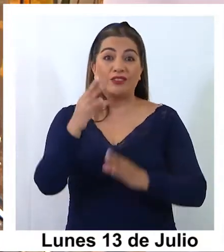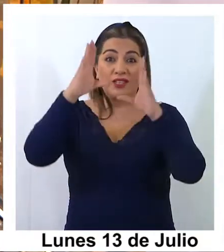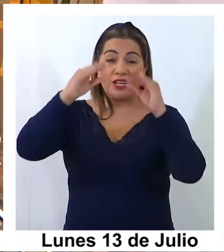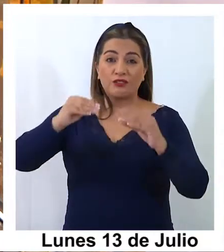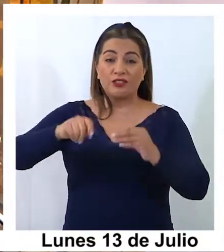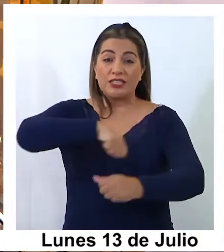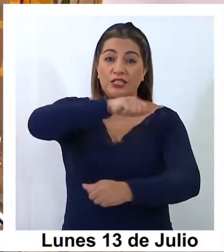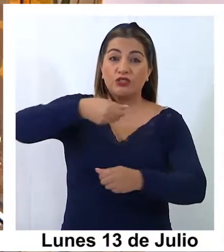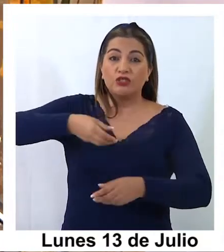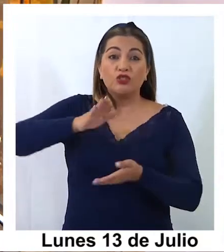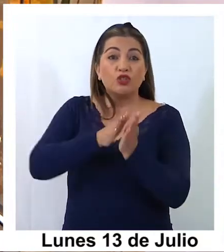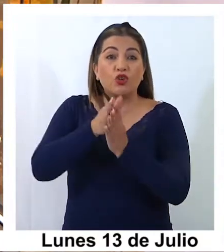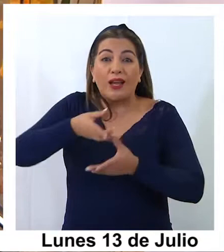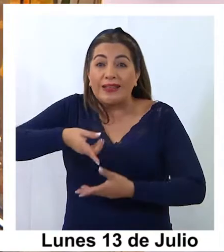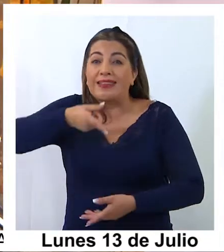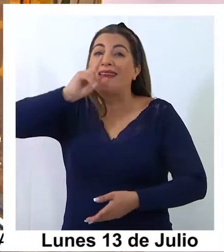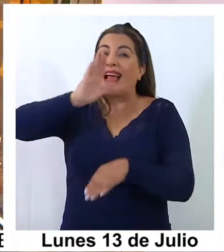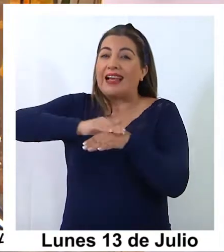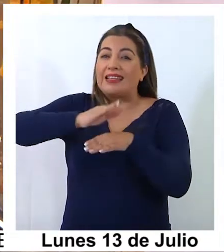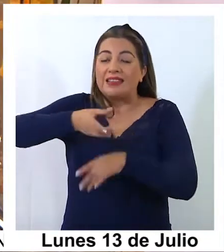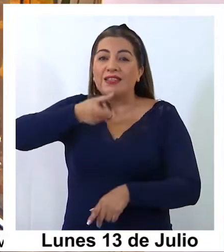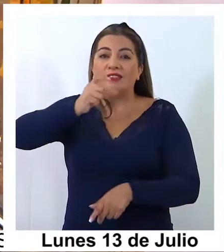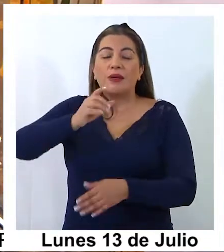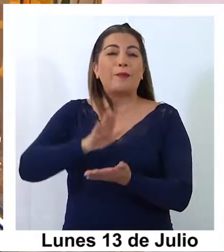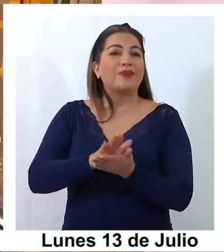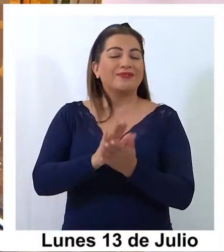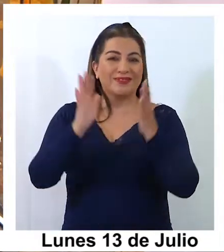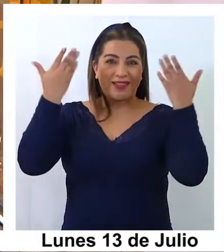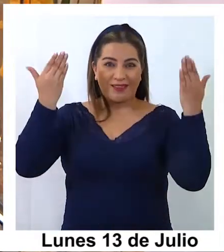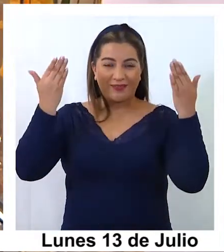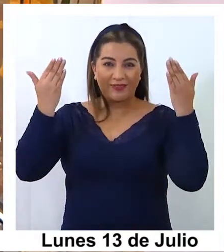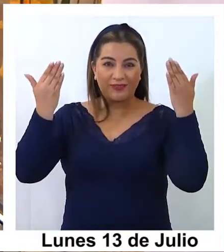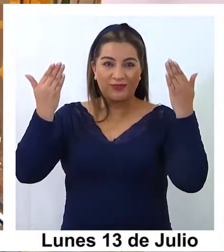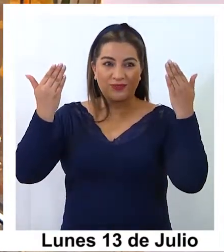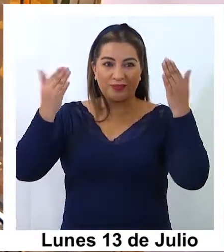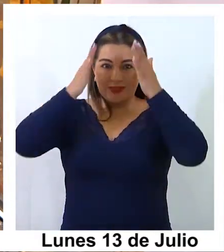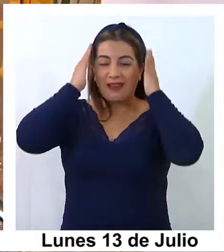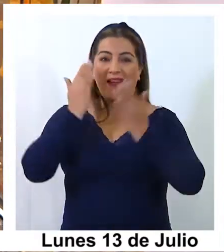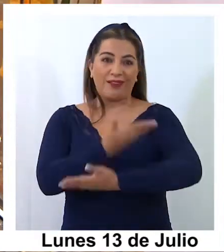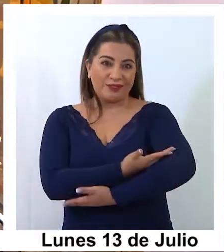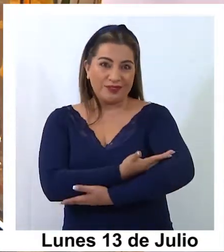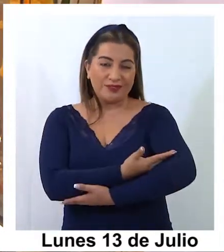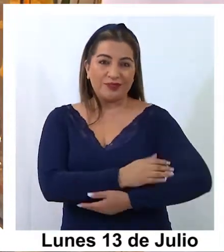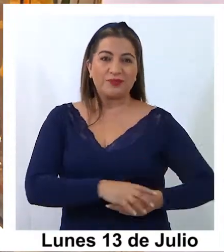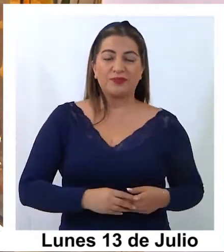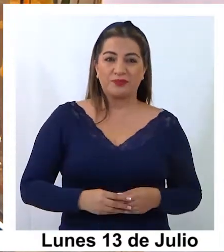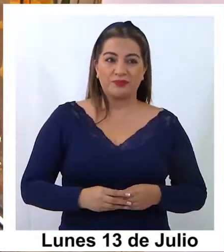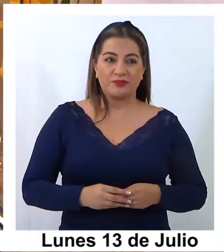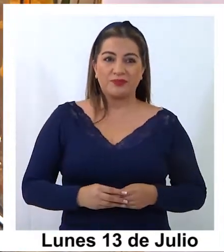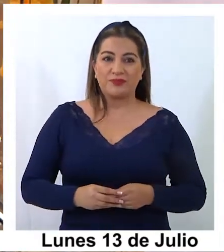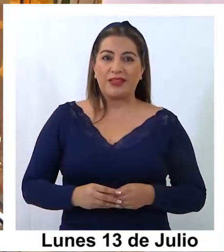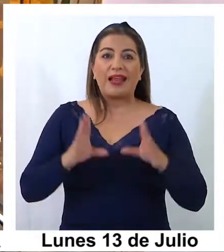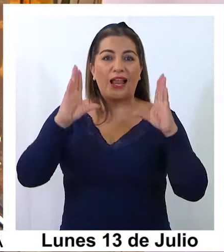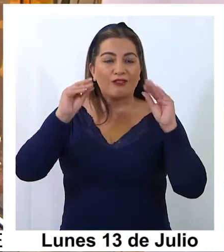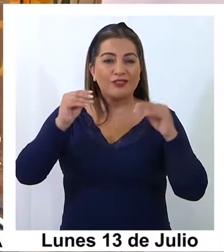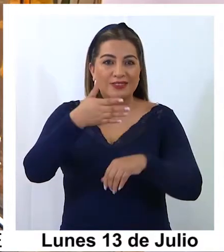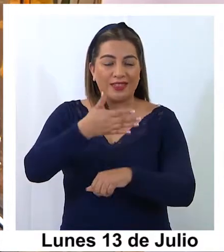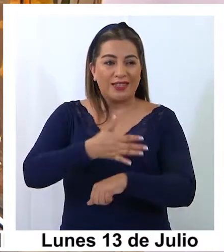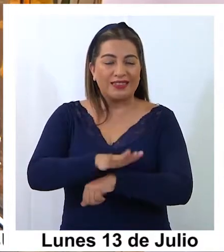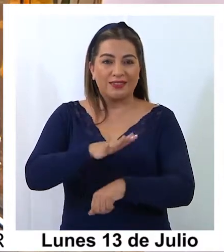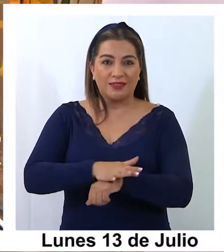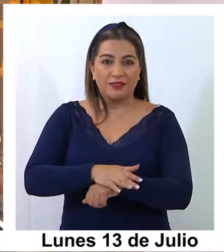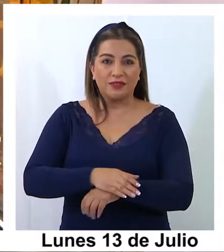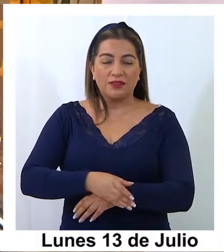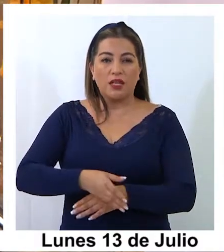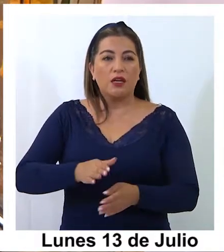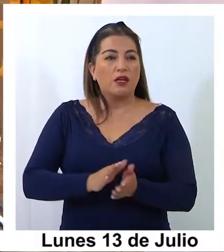a tomarse su tacito de chocolate para celebrar a... ¿Es la víspera? Ah, la víspera, sí. Yo voy a repartir